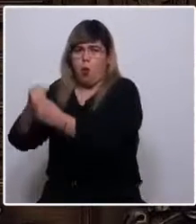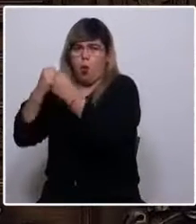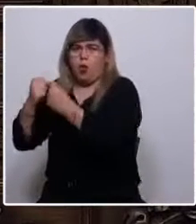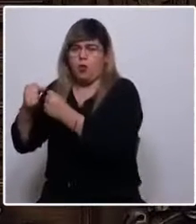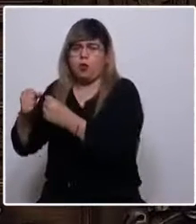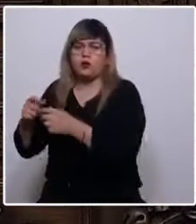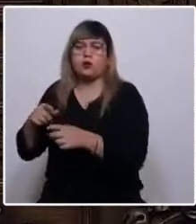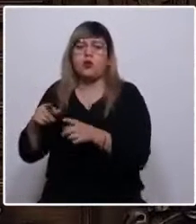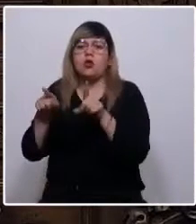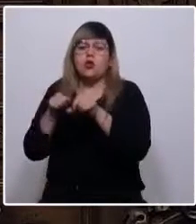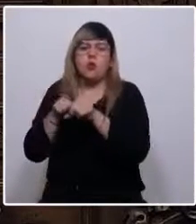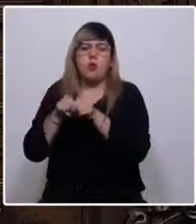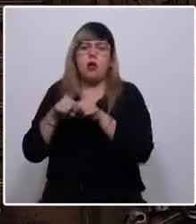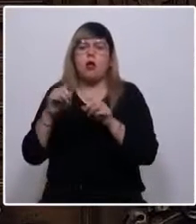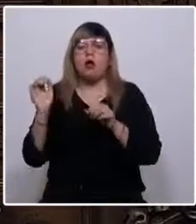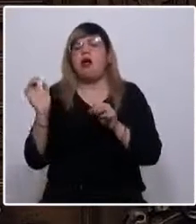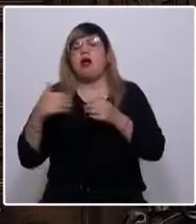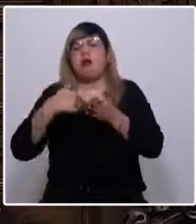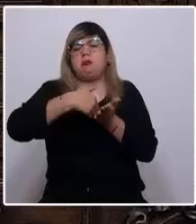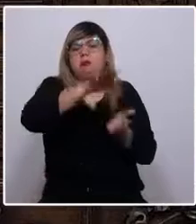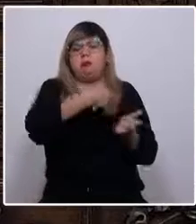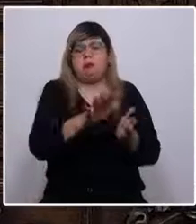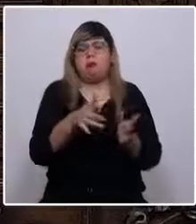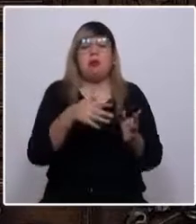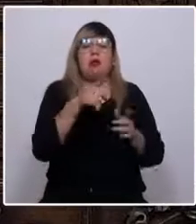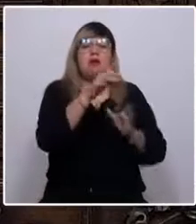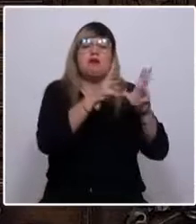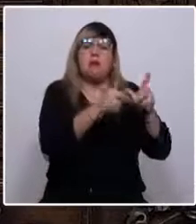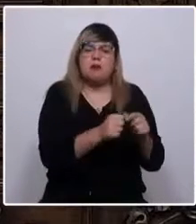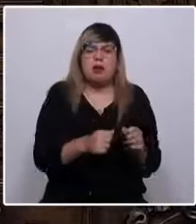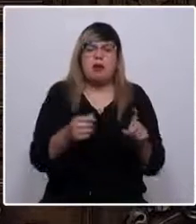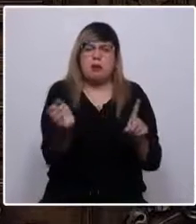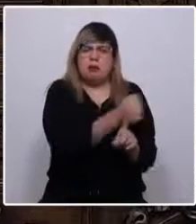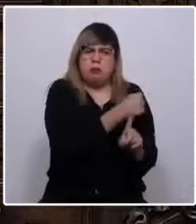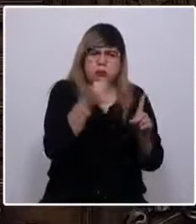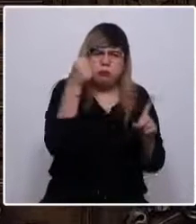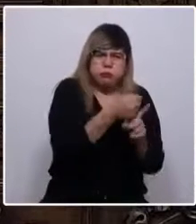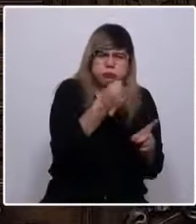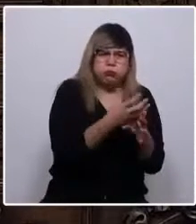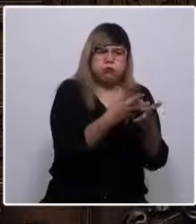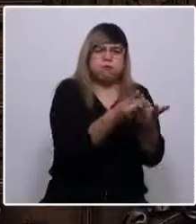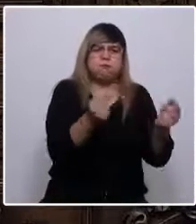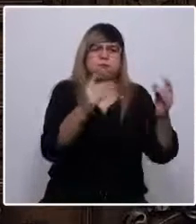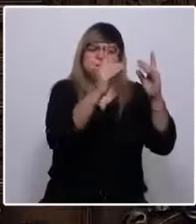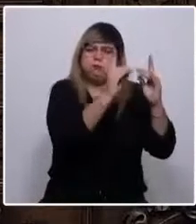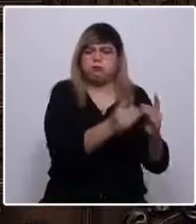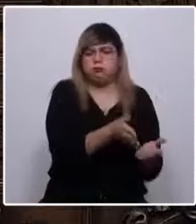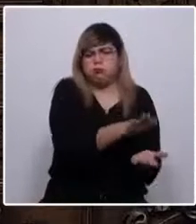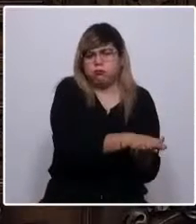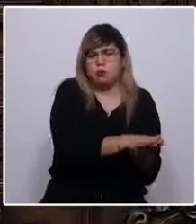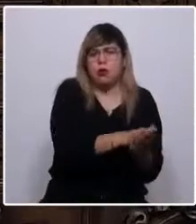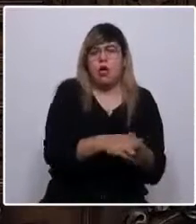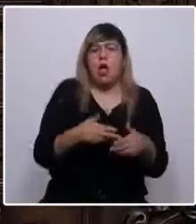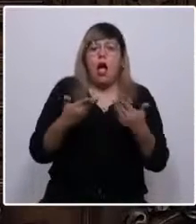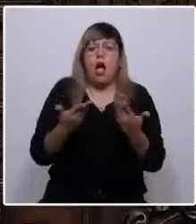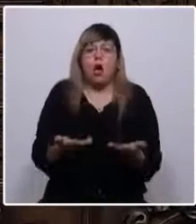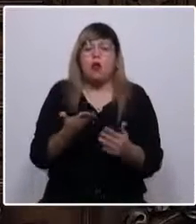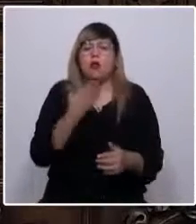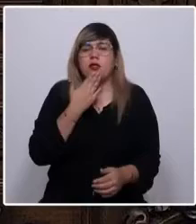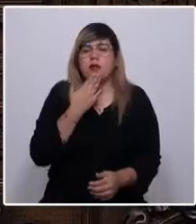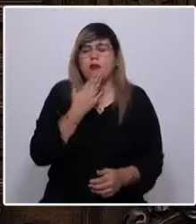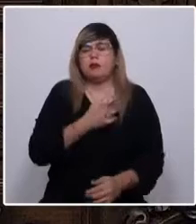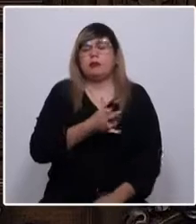familias humildes, desterró, torturó, asesinó y desapareció. Hoy el clamor de dignidad también nos atraviesa,